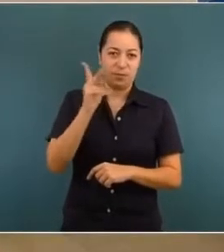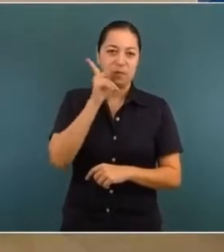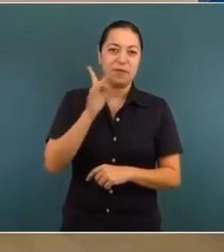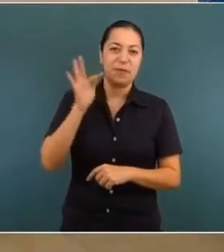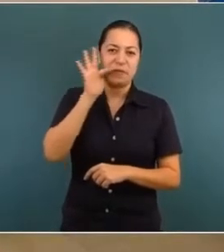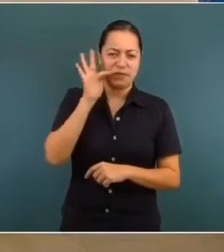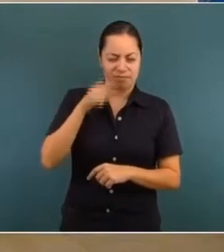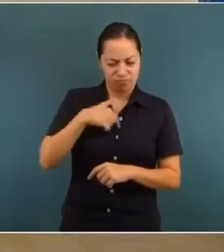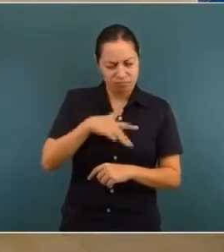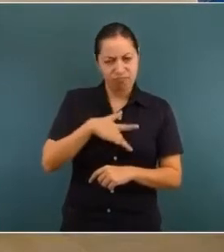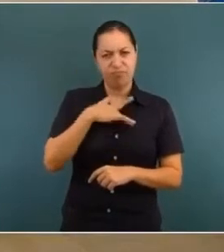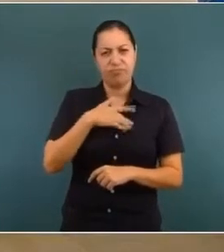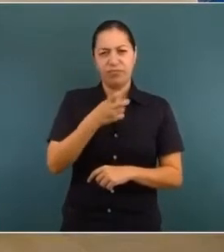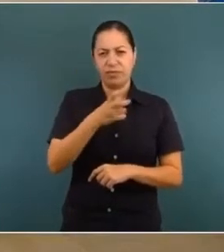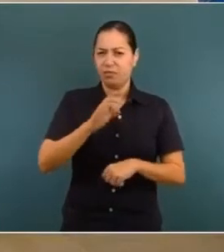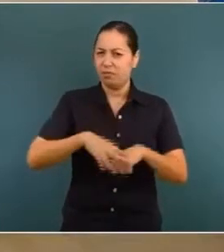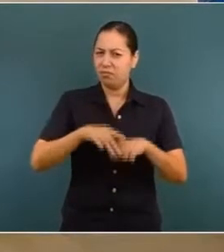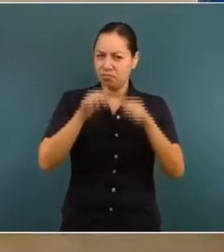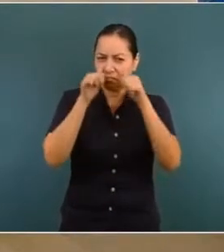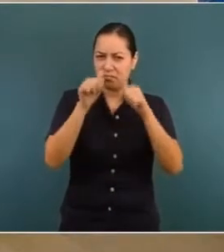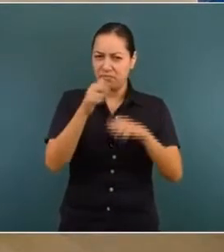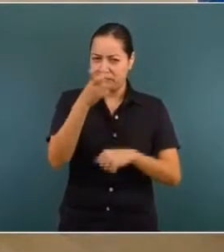mucho la atención esto, miren.